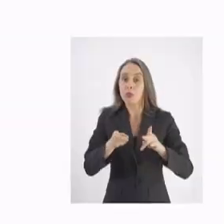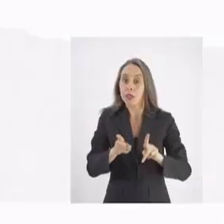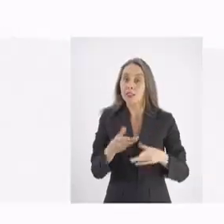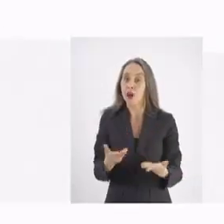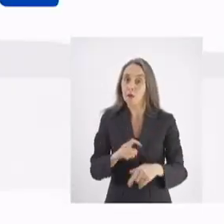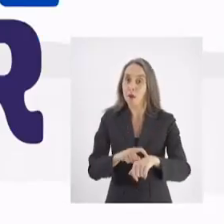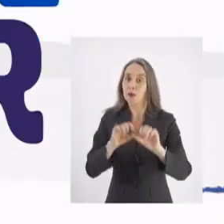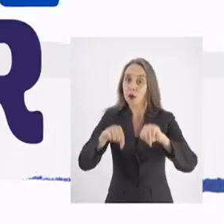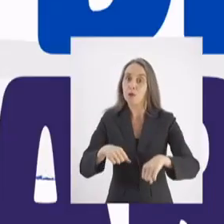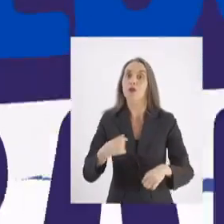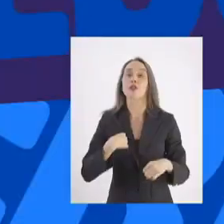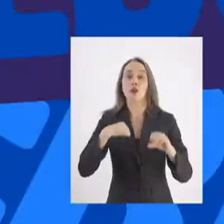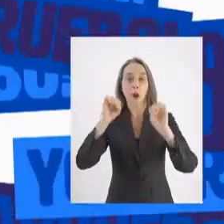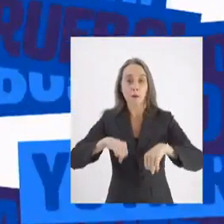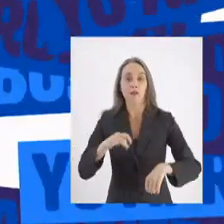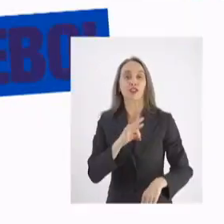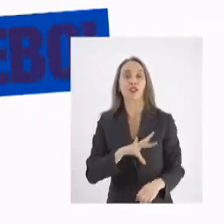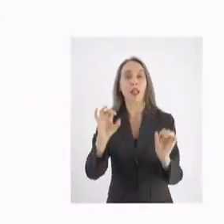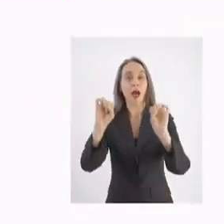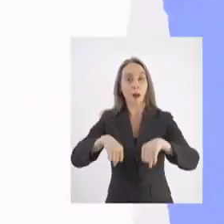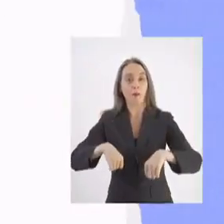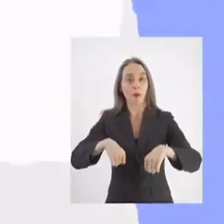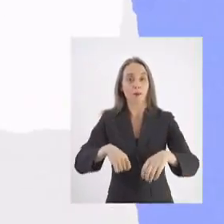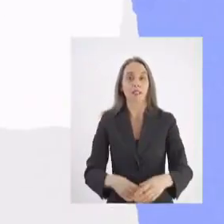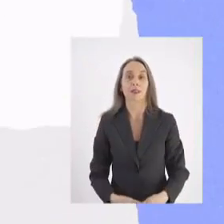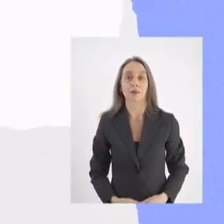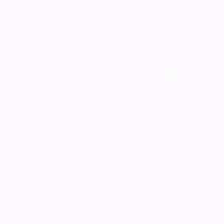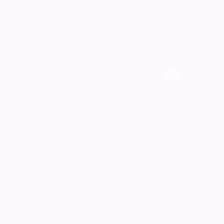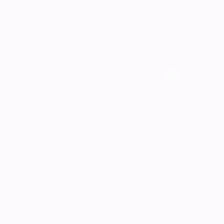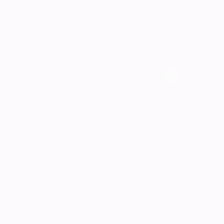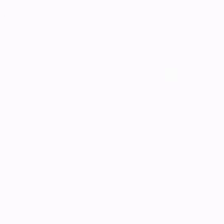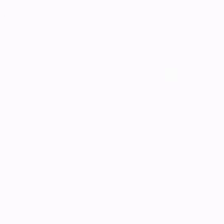derechos. Es tiempo de aprobar. Yo apruebo. Chile aprueba.